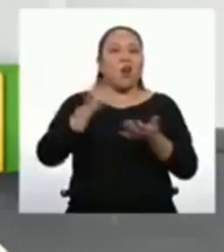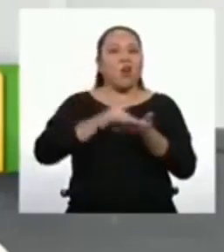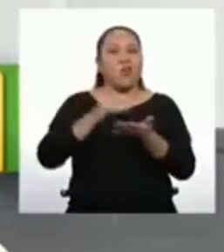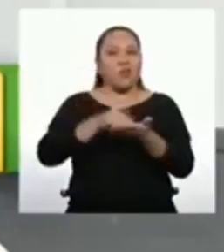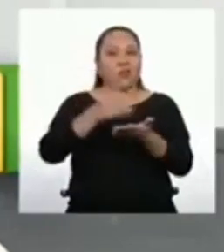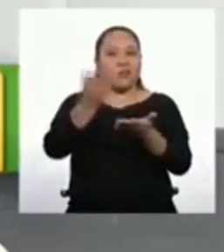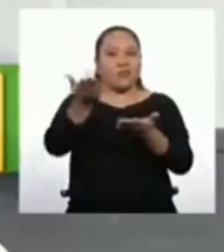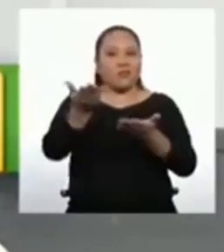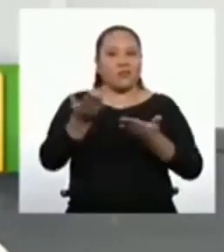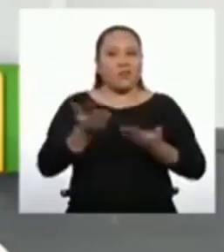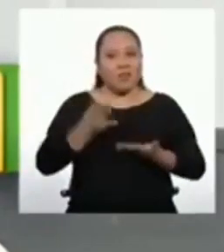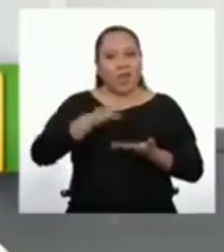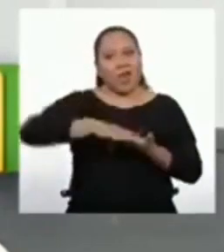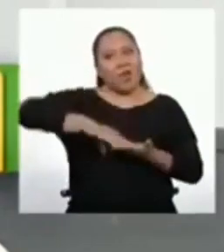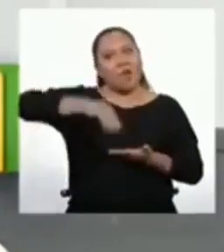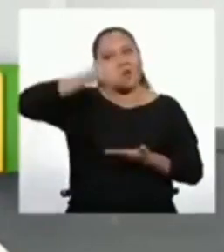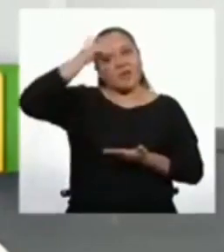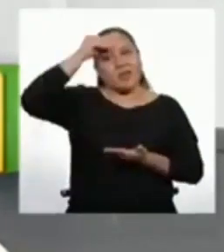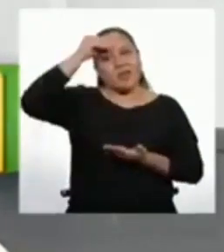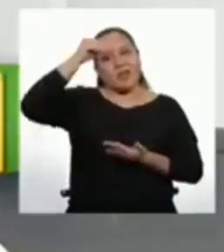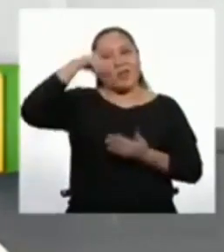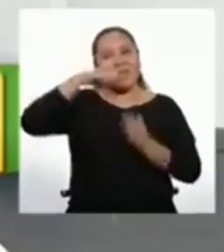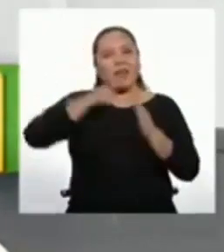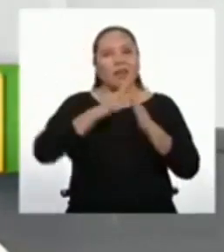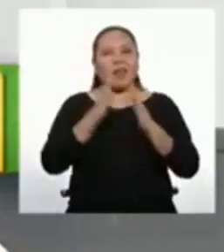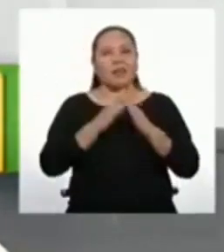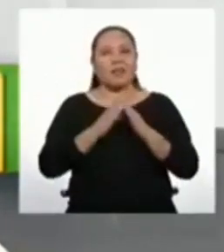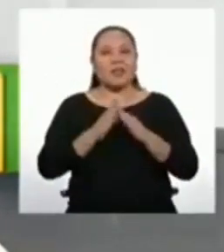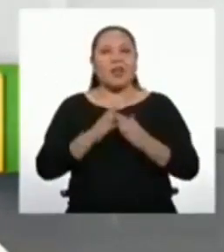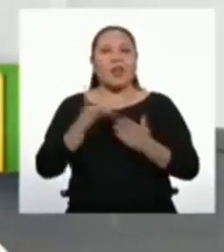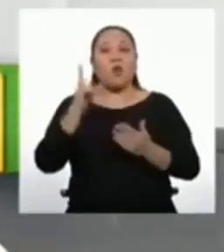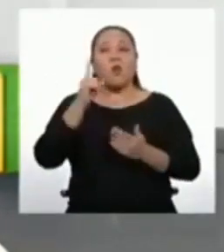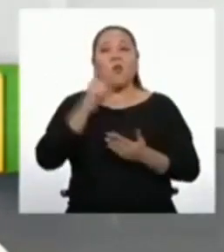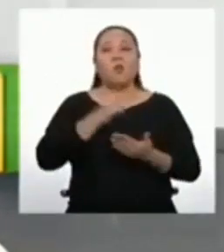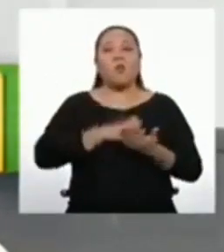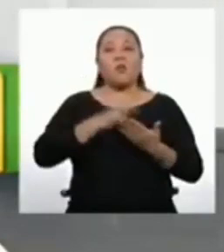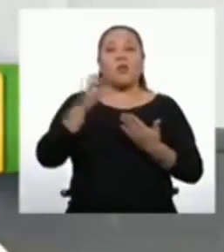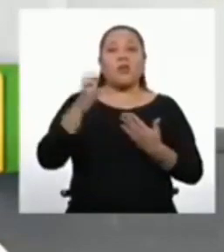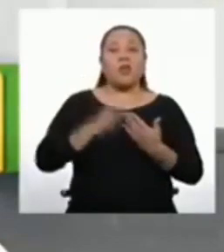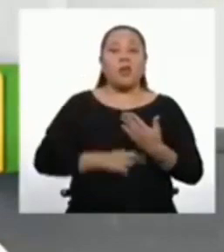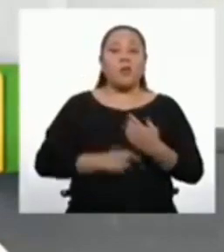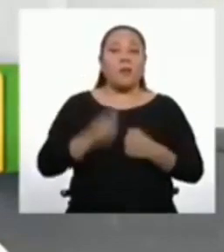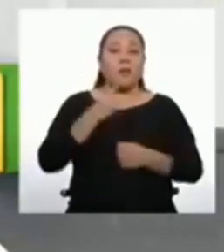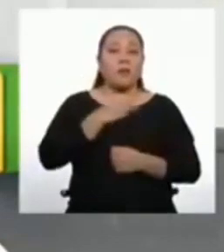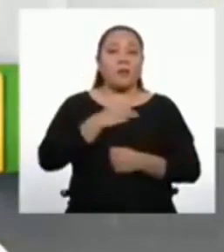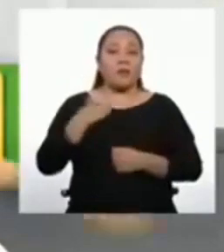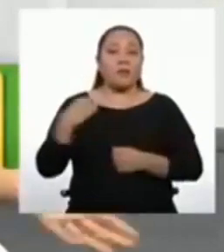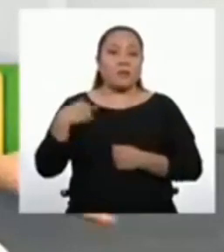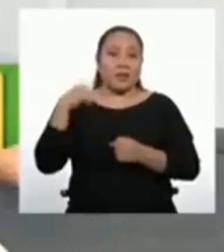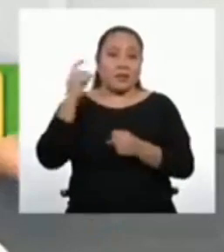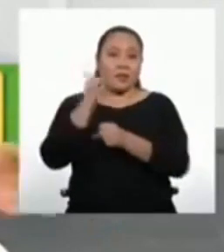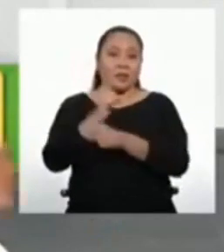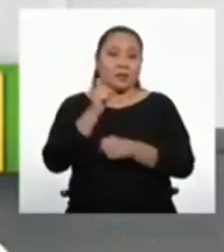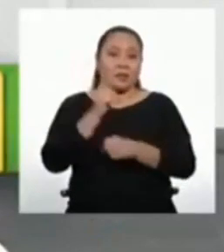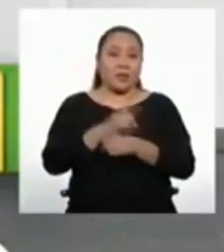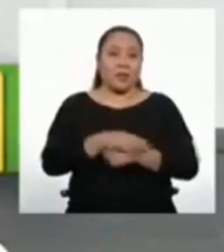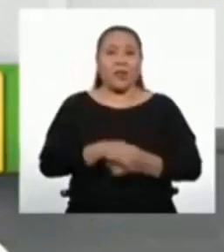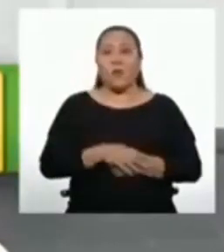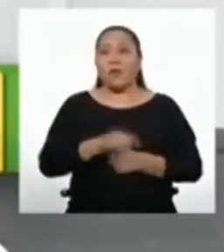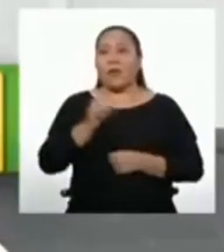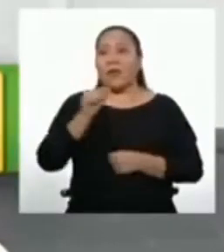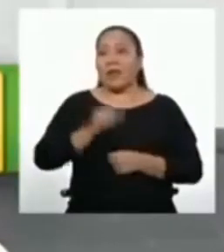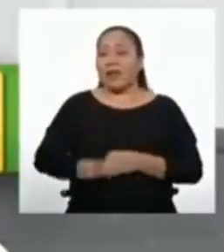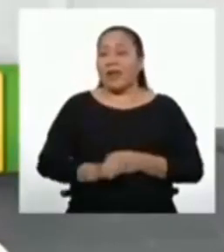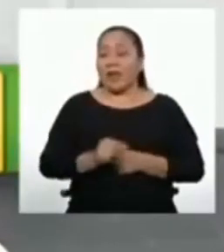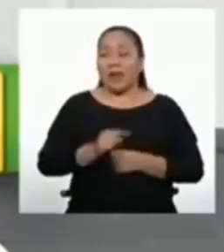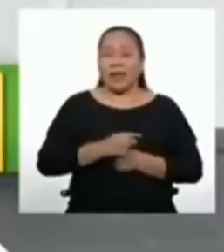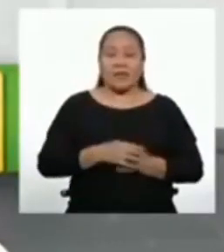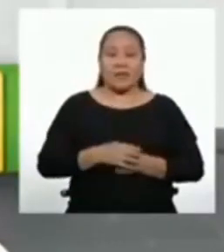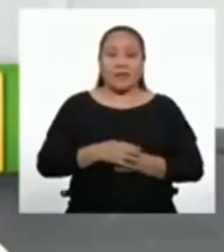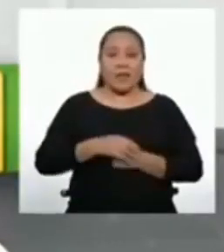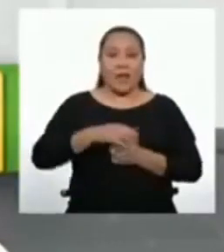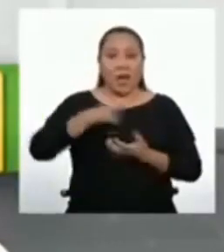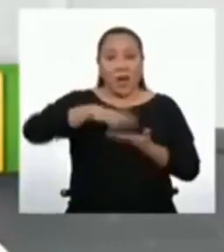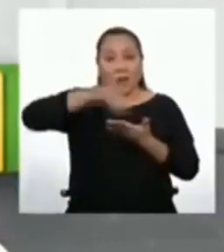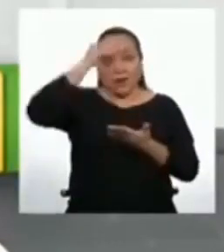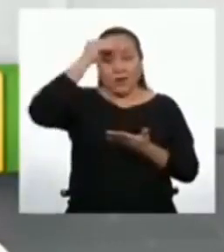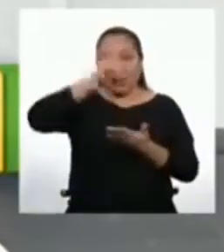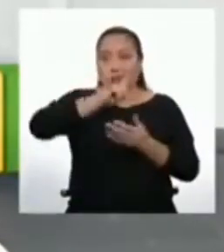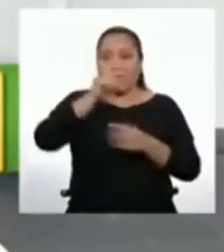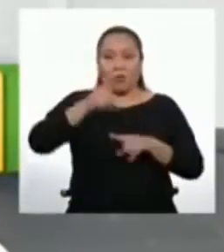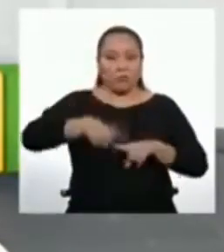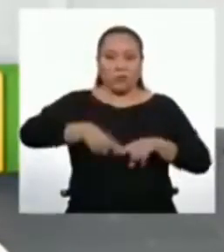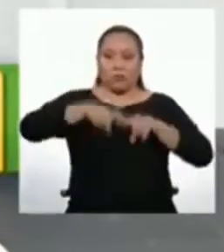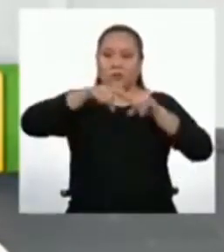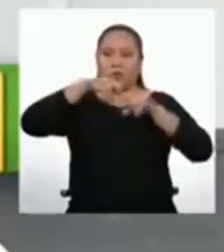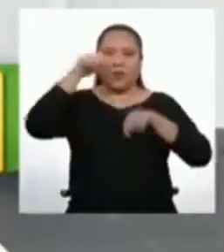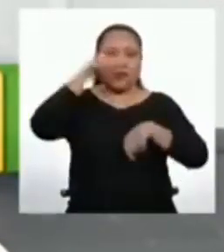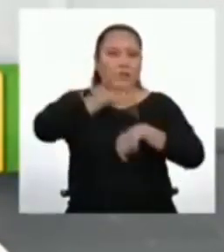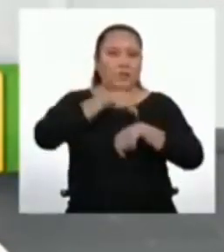bienvenida a Aprendo en Casa, una iniciativa del Ministerio de Educación para que el aprendizaje no se detenga en estos momentos de